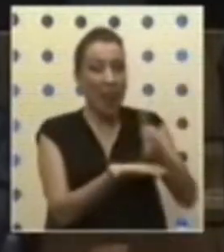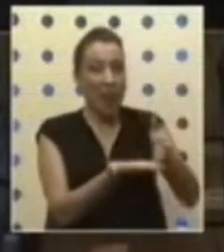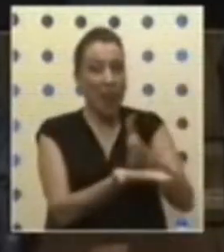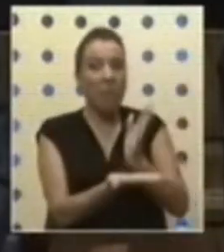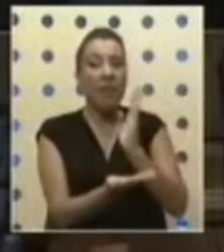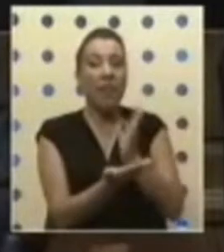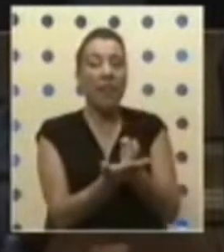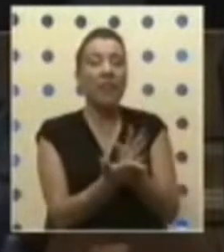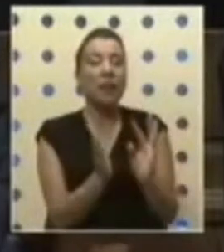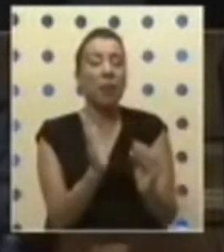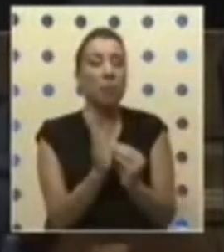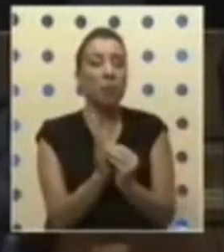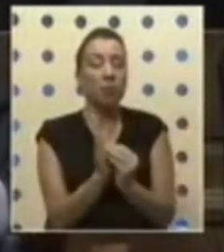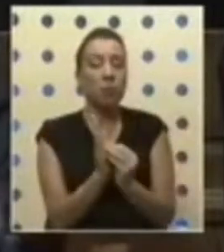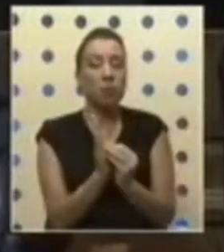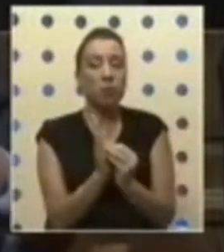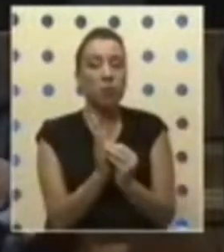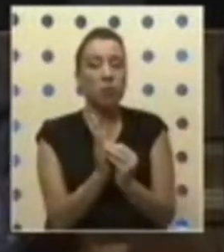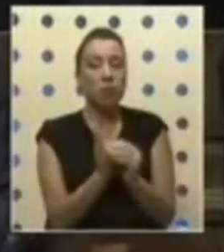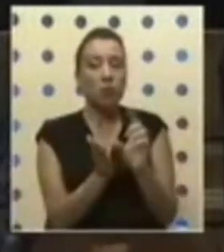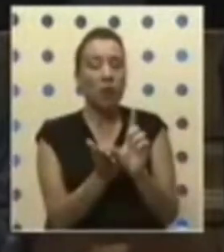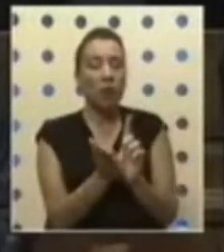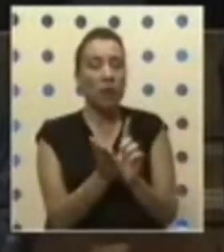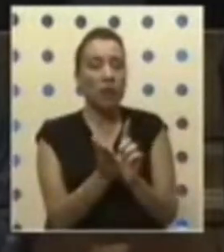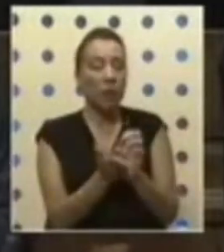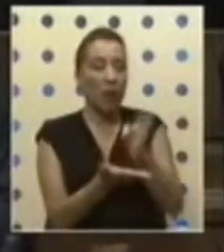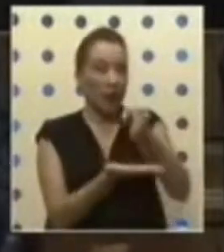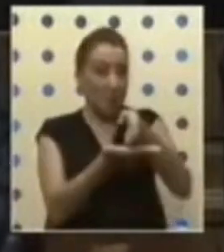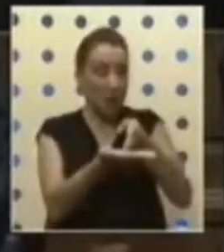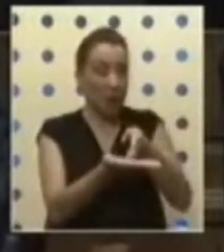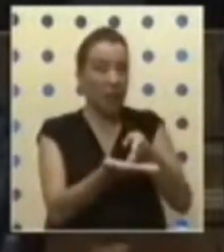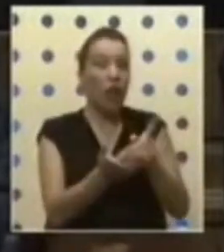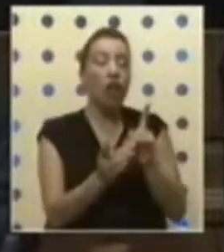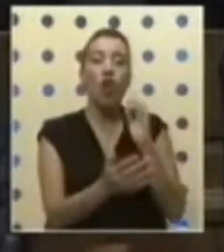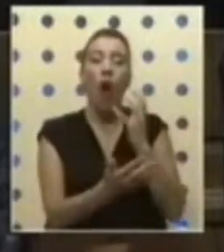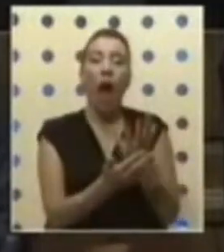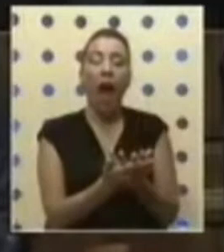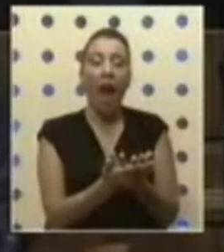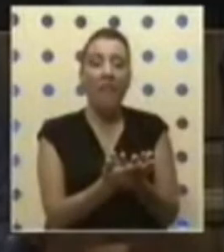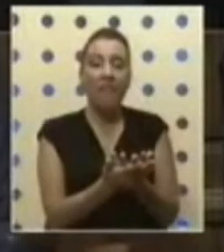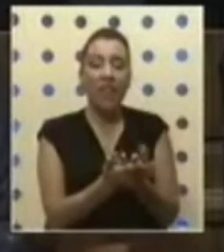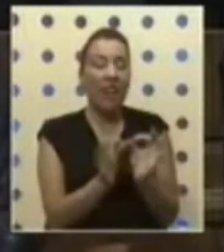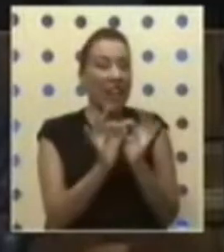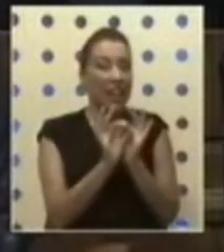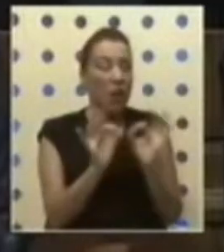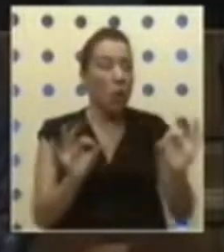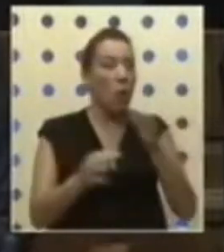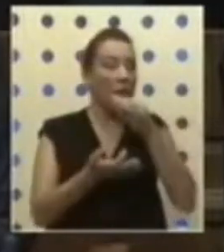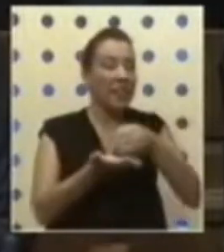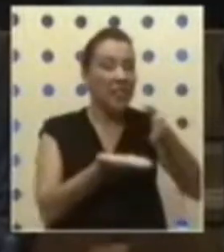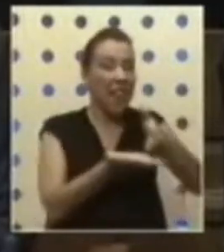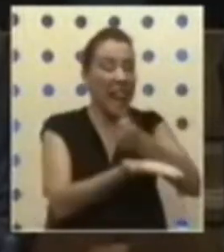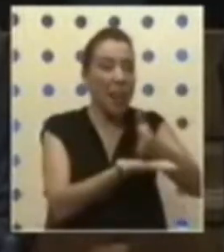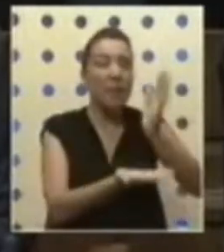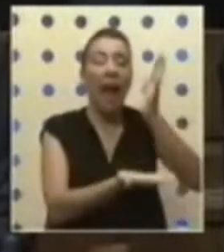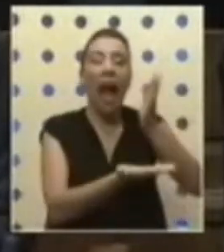debería estar contenido con un sector rectangular en el cual no iba a haber expresiones alguna de límites en esta